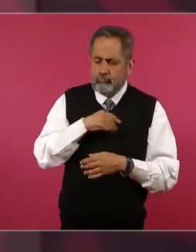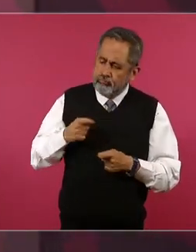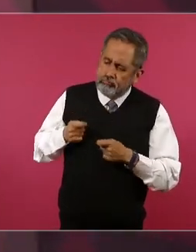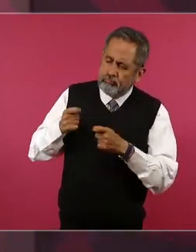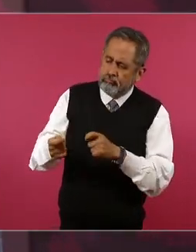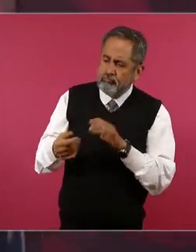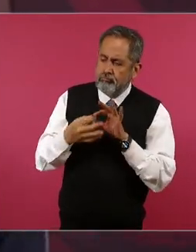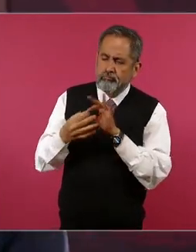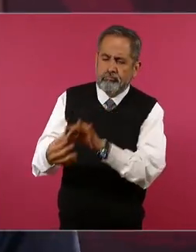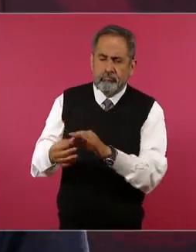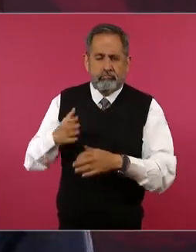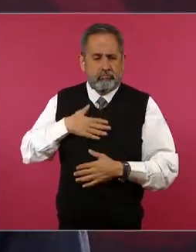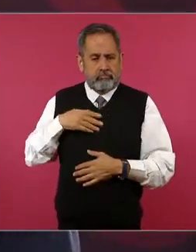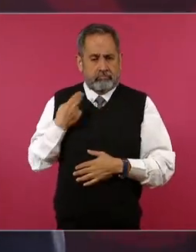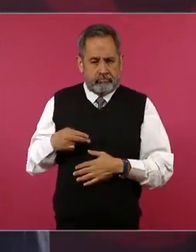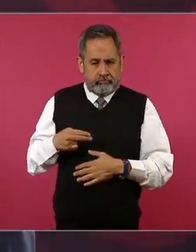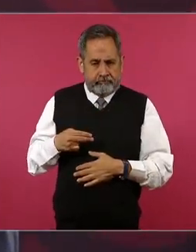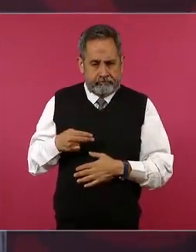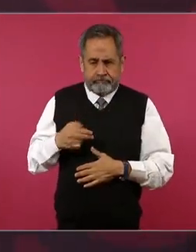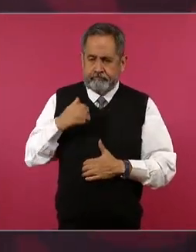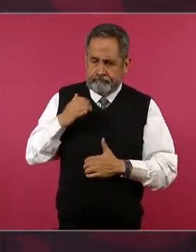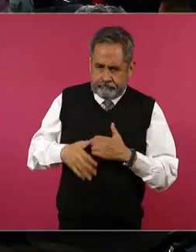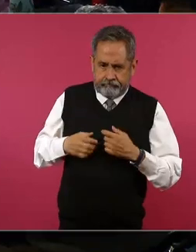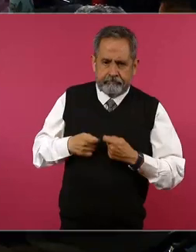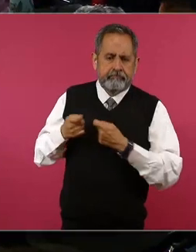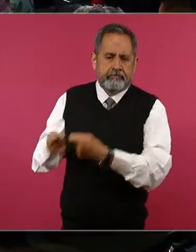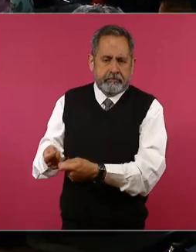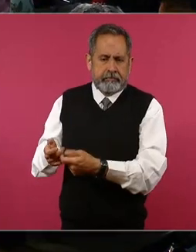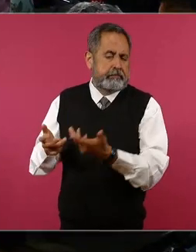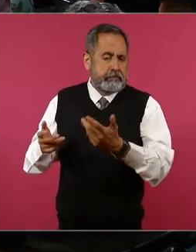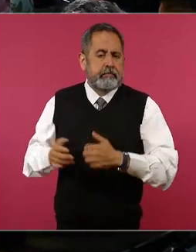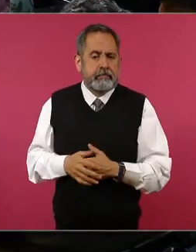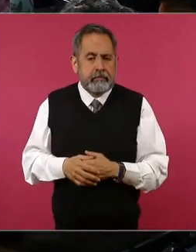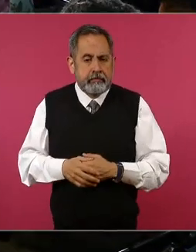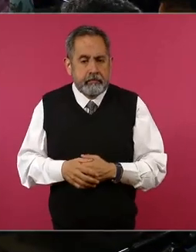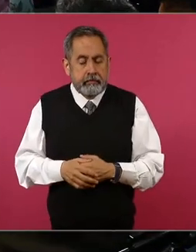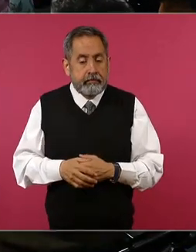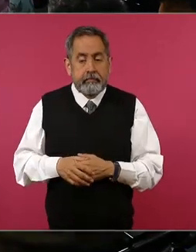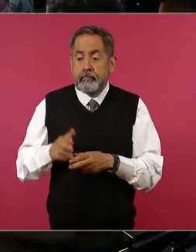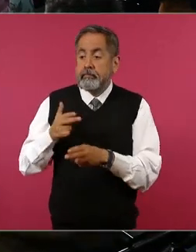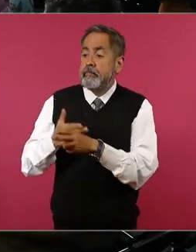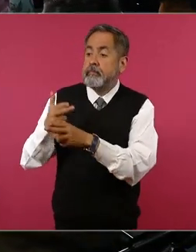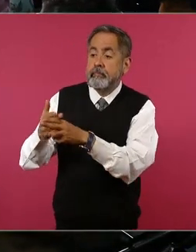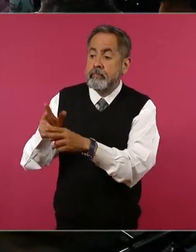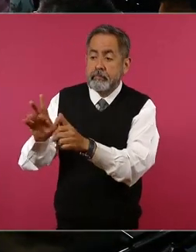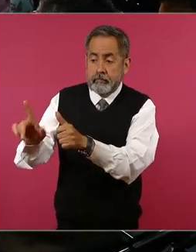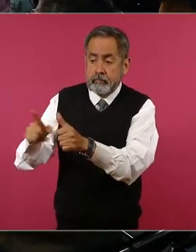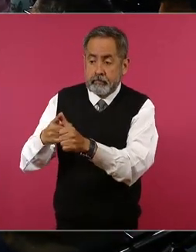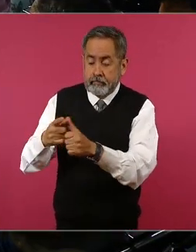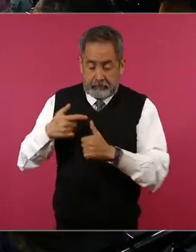que está a mi nombre o que pueden disponer hasta que